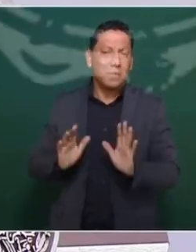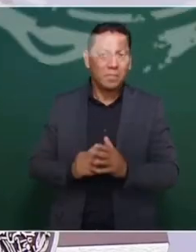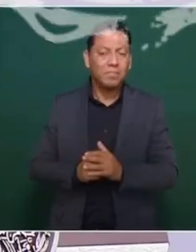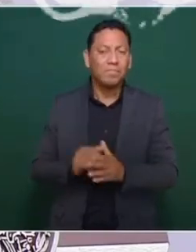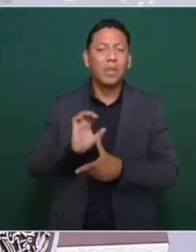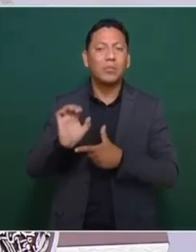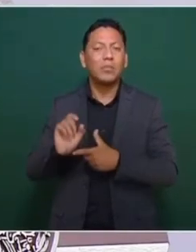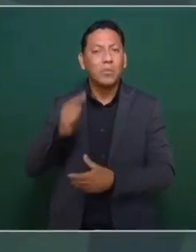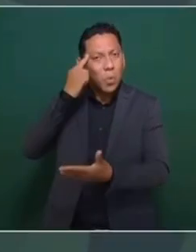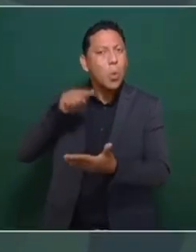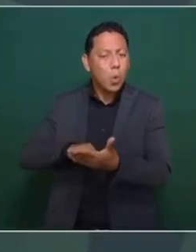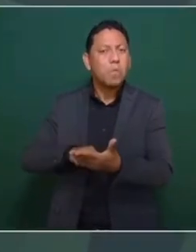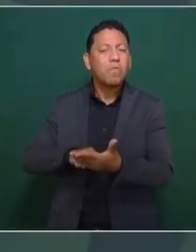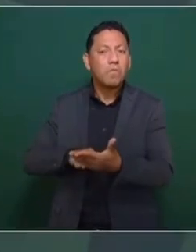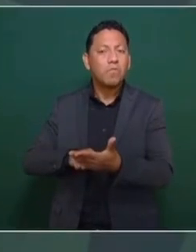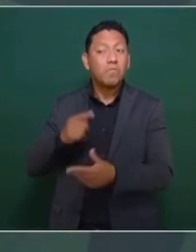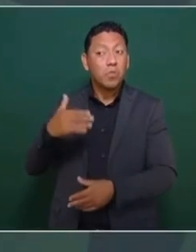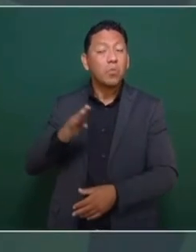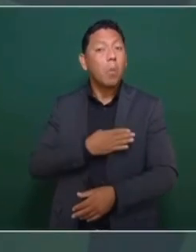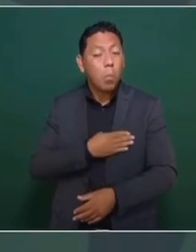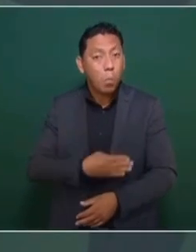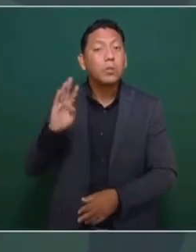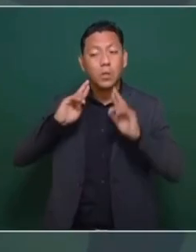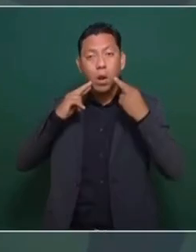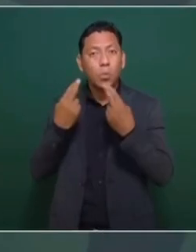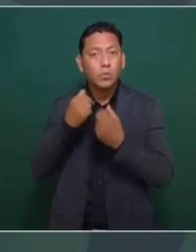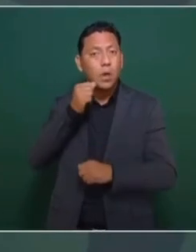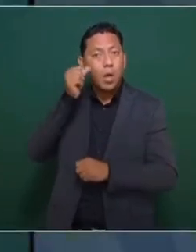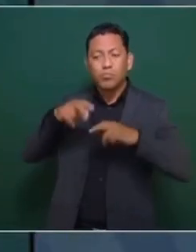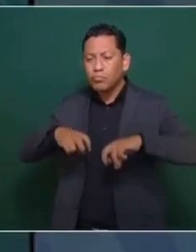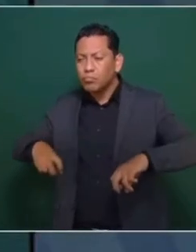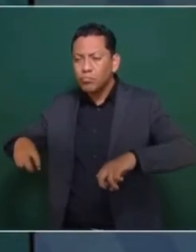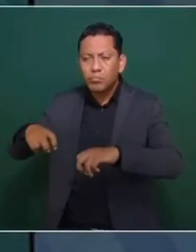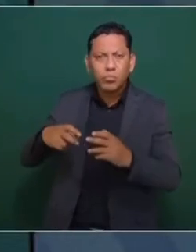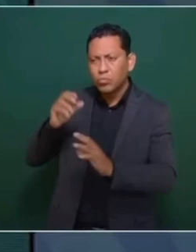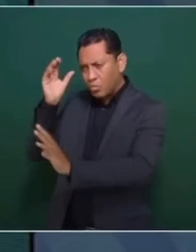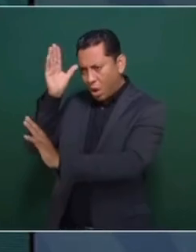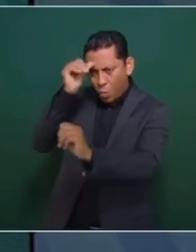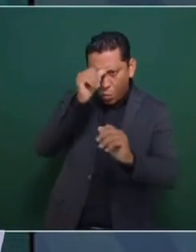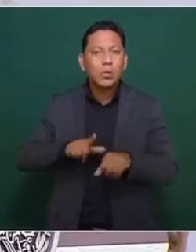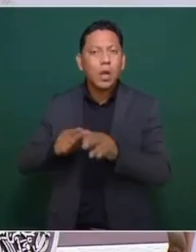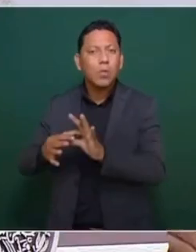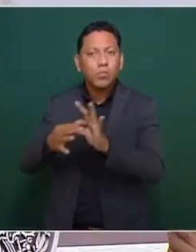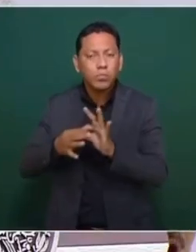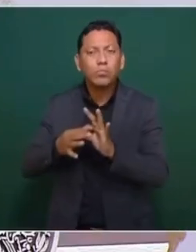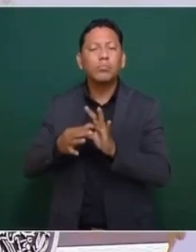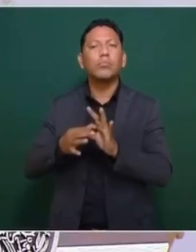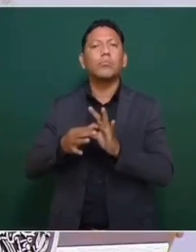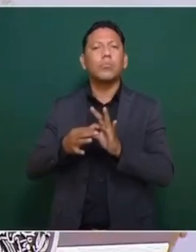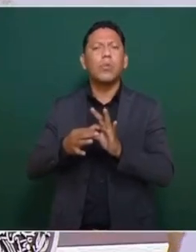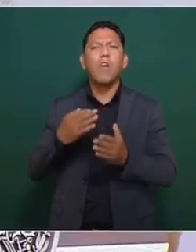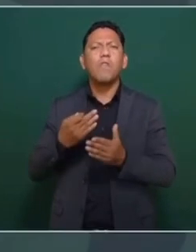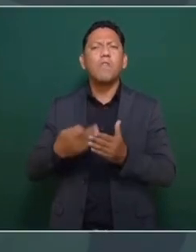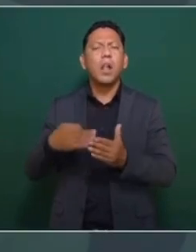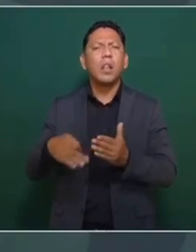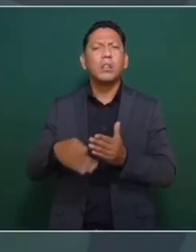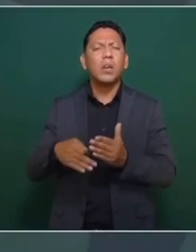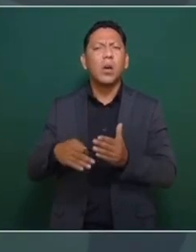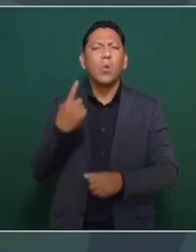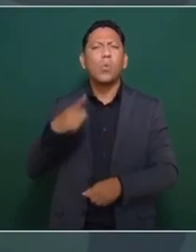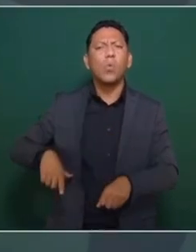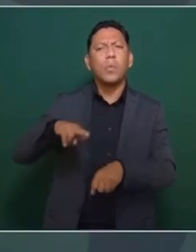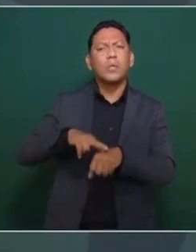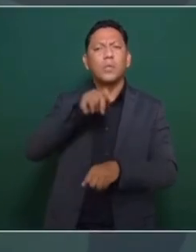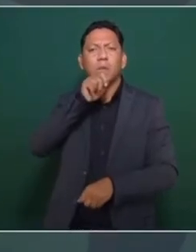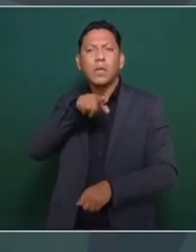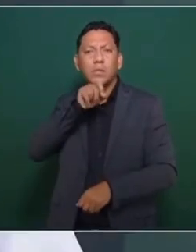Entonces yo creo que fue una muy buena reunión, fue un acuerdo de unidad nacional y no estuvo presente el